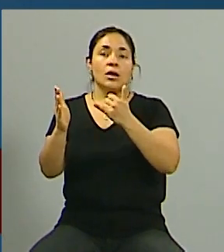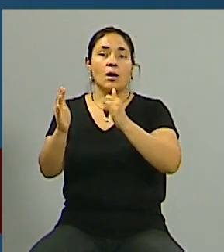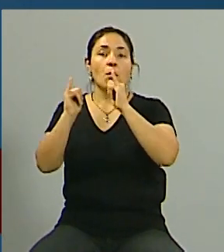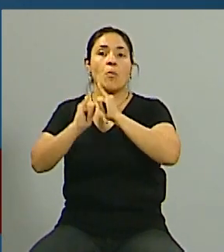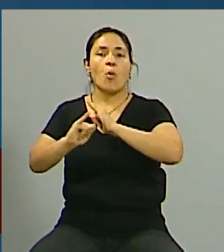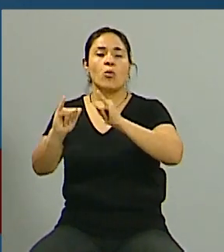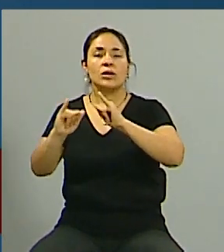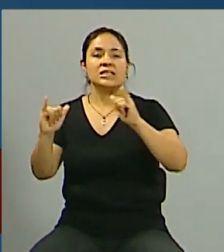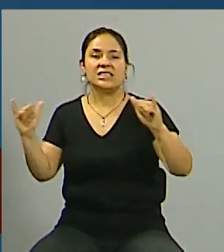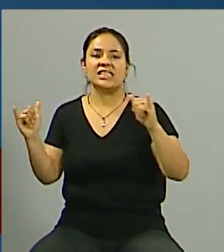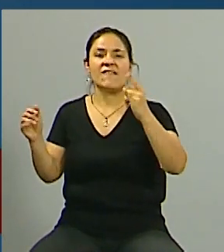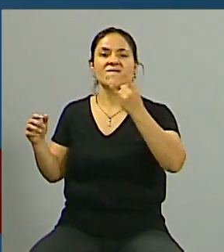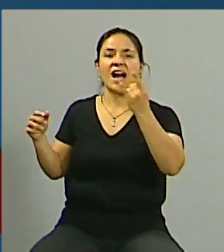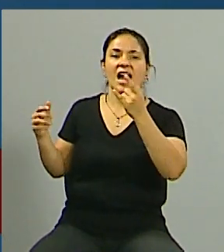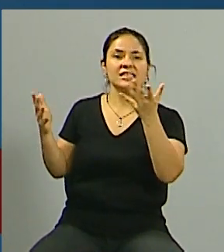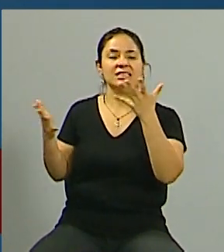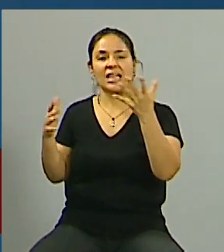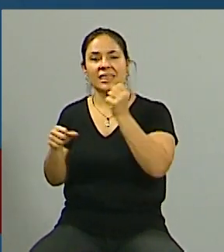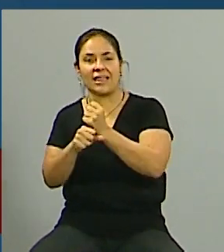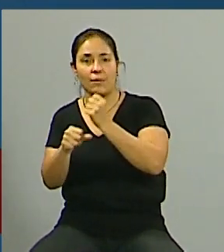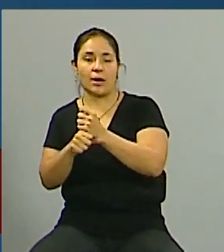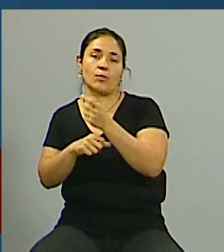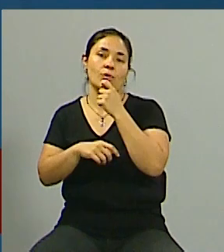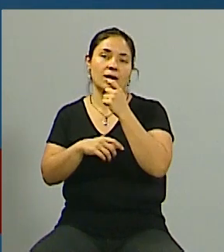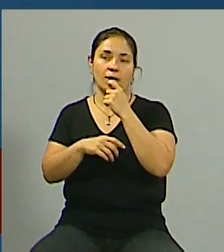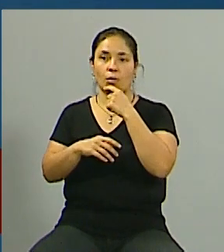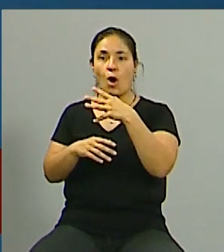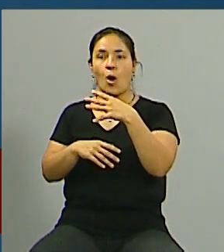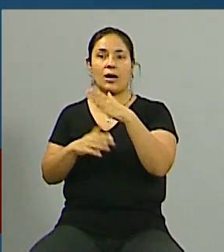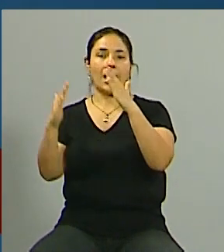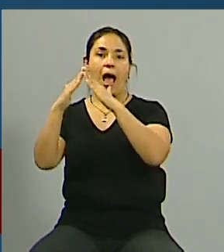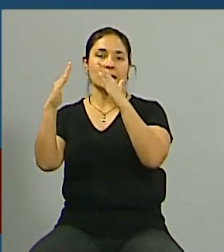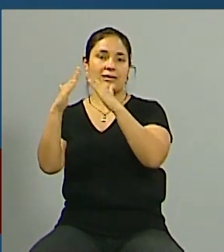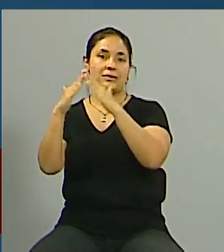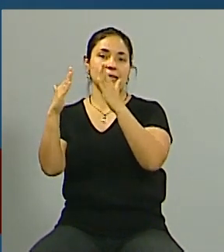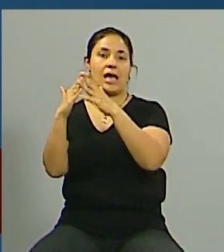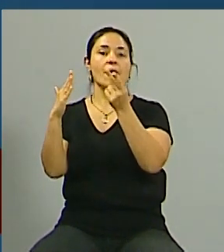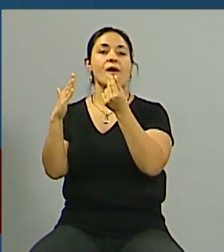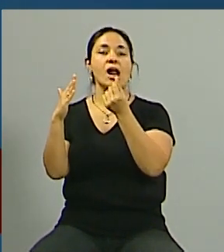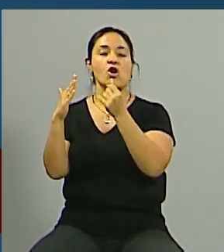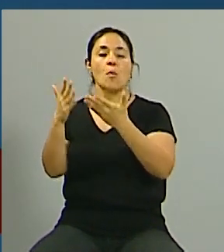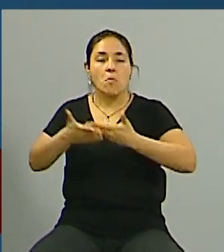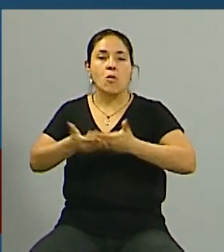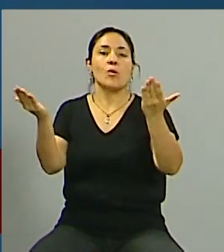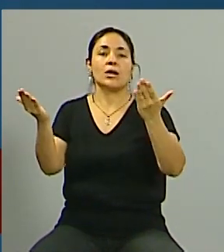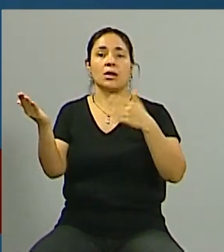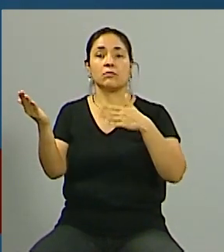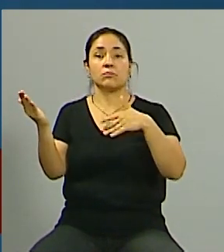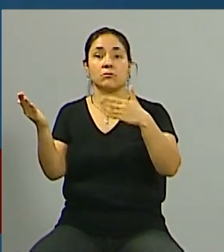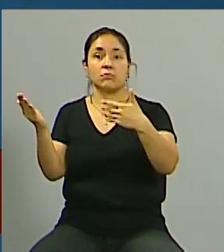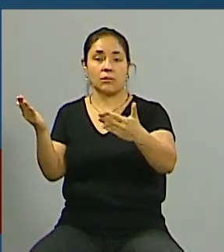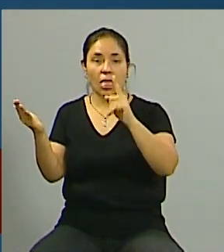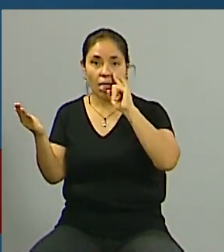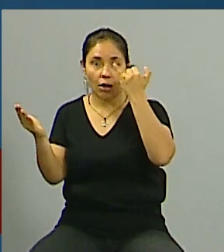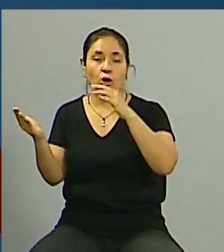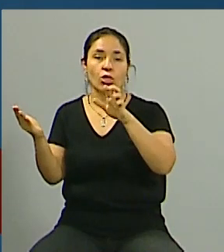engañosa de su trabajo es decir que publicaba una propiedad en cierto valor y a lo mejor lo ponía en dólares o cobraban dólares o